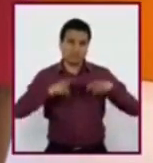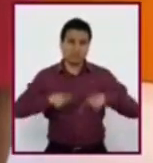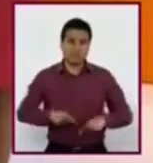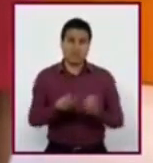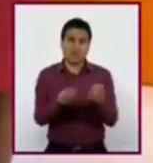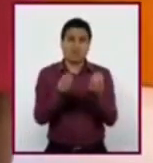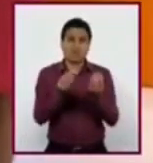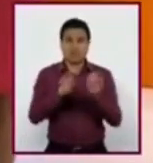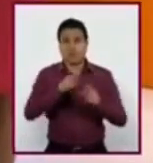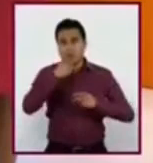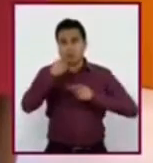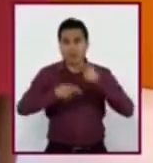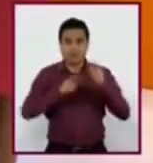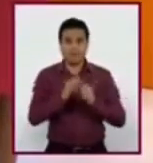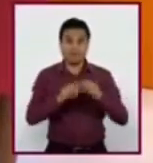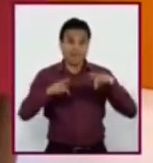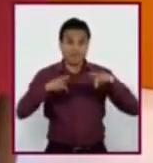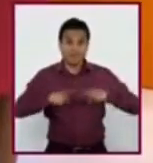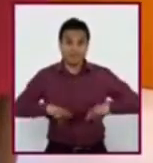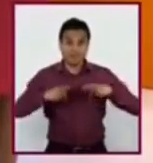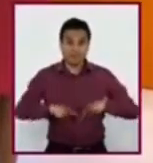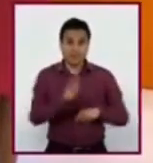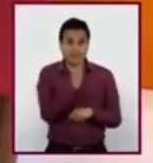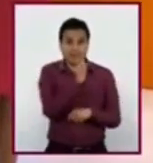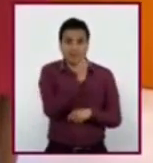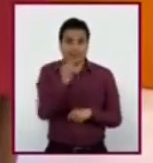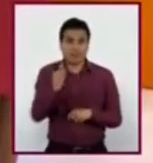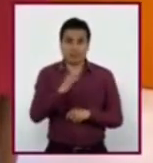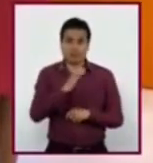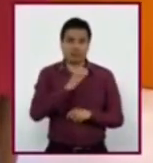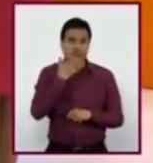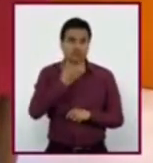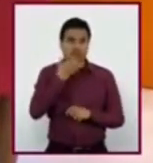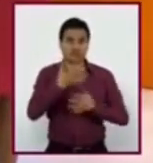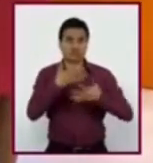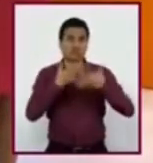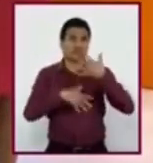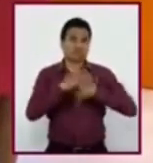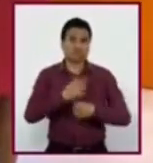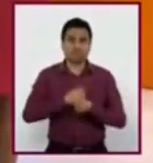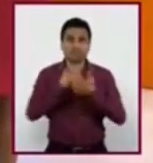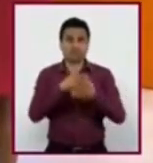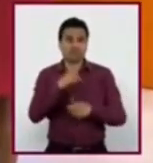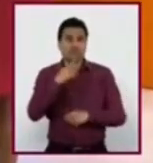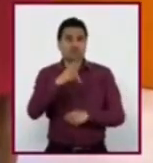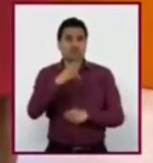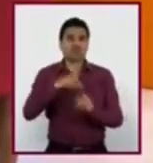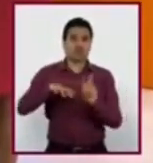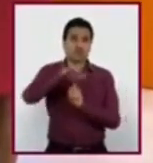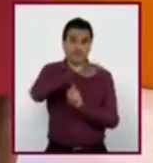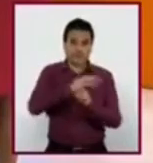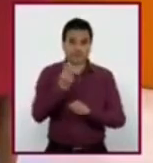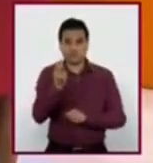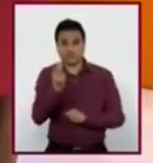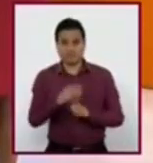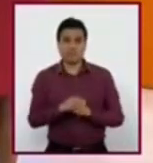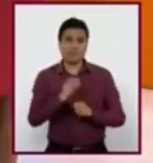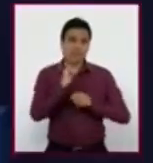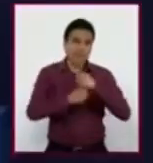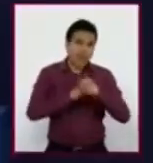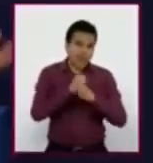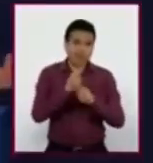No obstante, cada persona la adaptará dependiendo de su contexto, necesidades, edad o intereses.